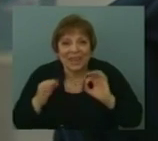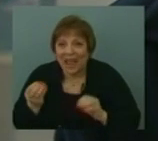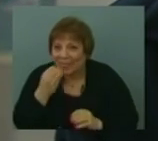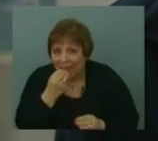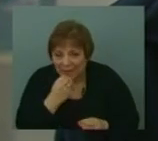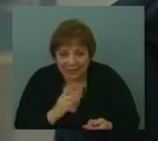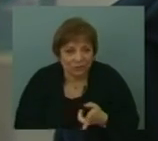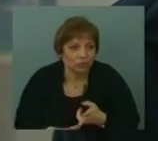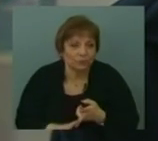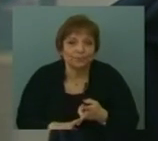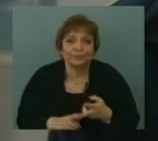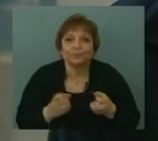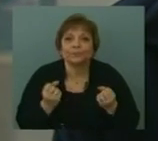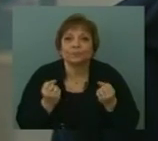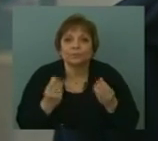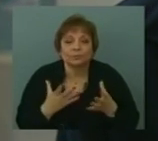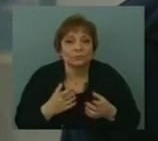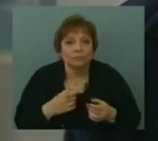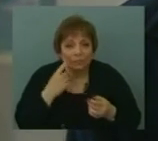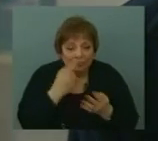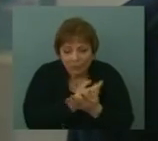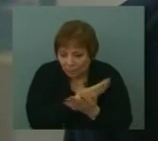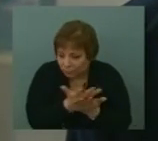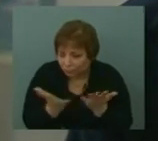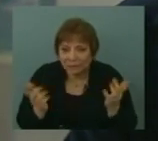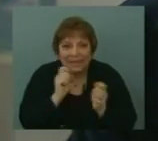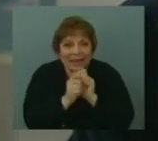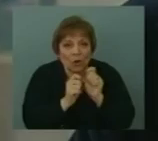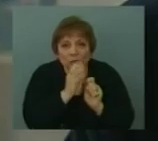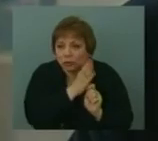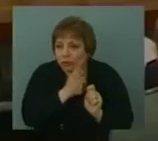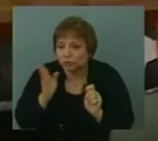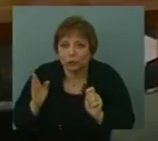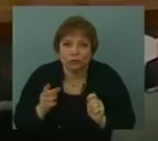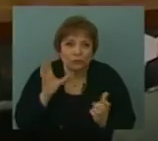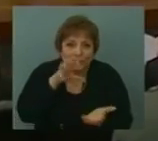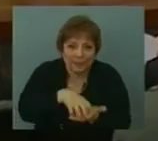porque tenemos toda una gama de negocios para instalarse ahí.